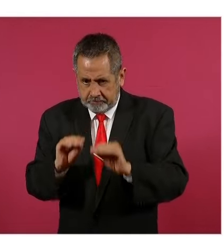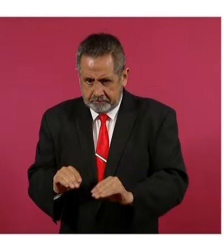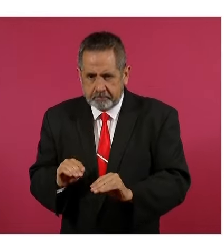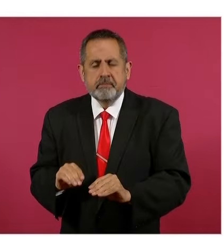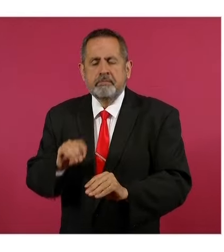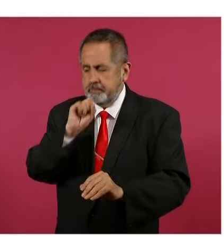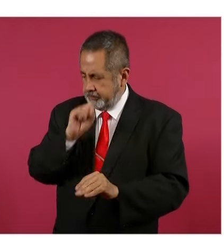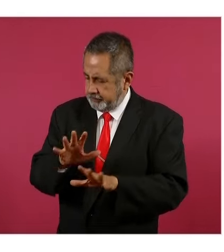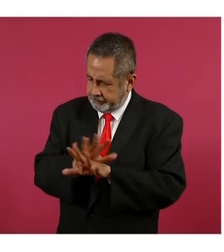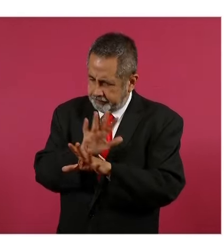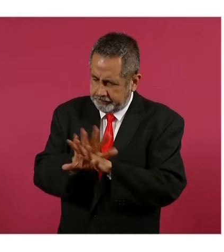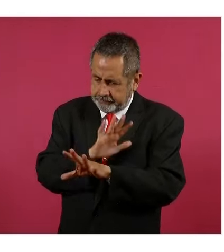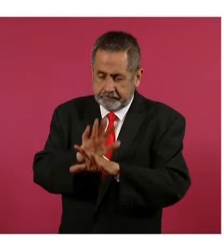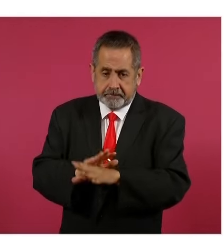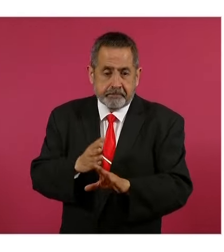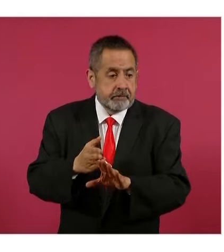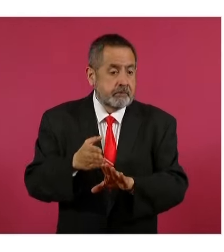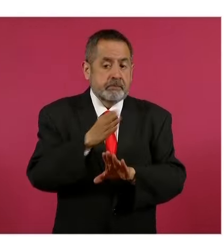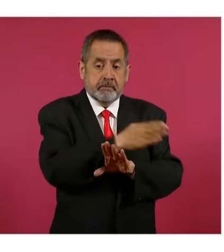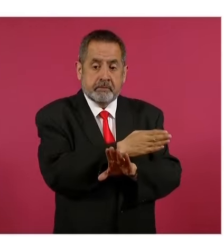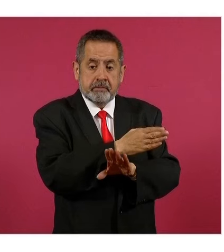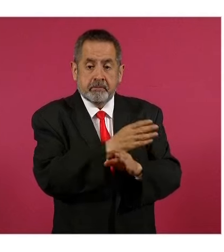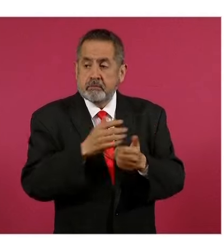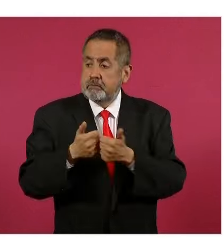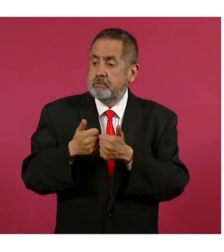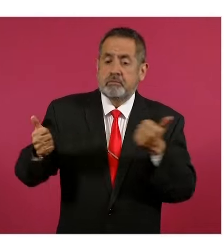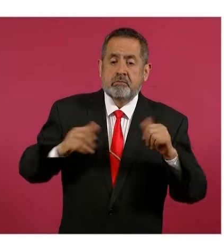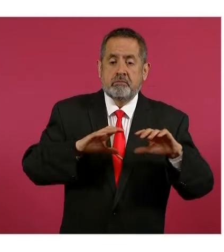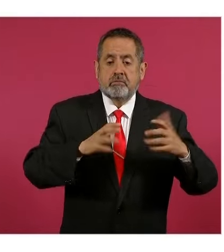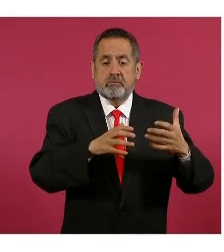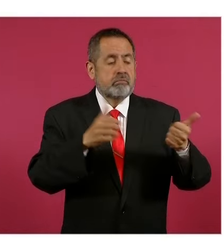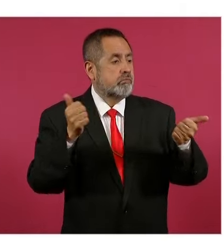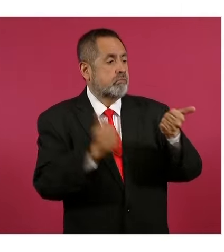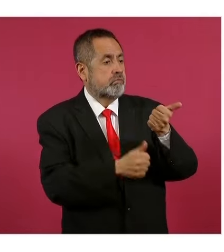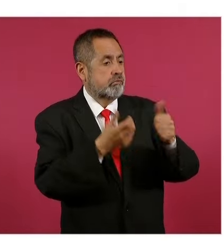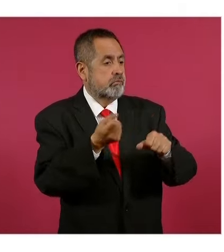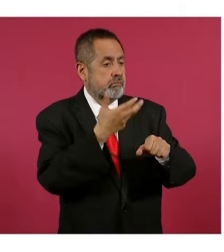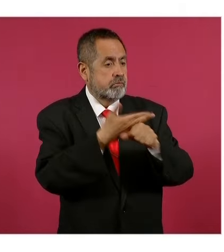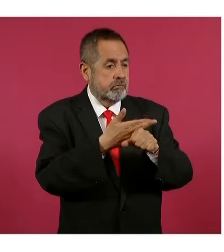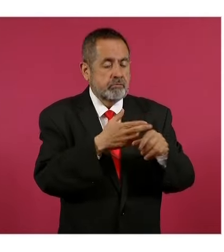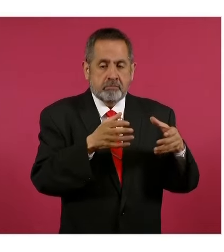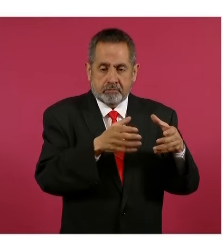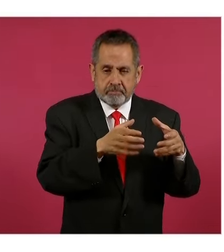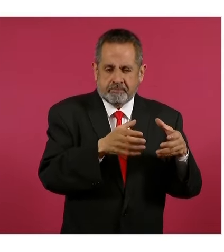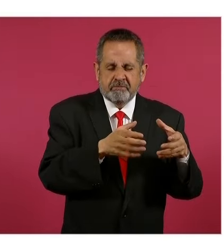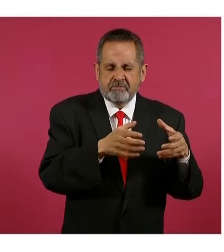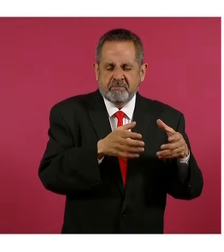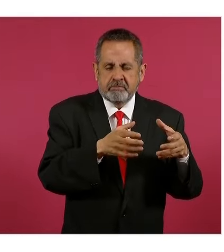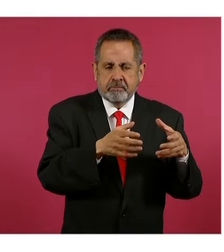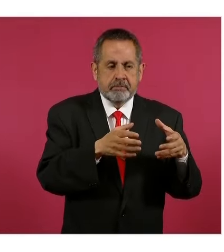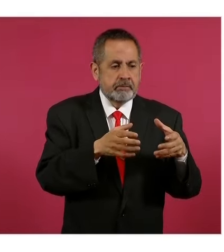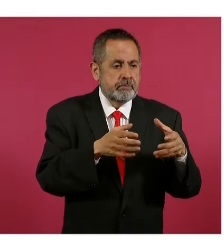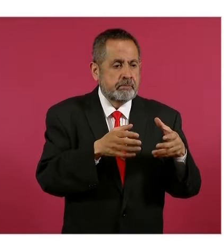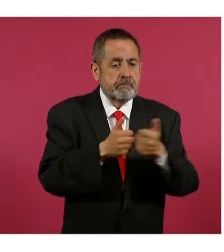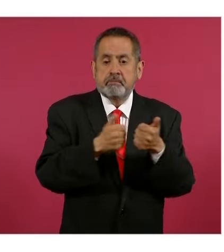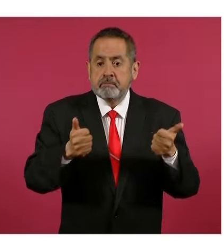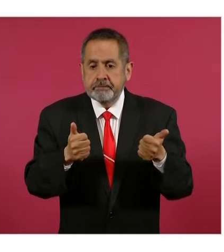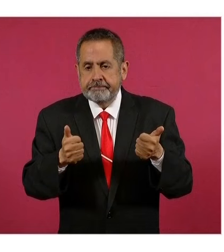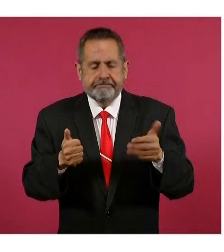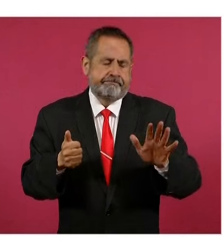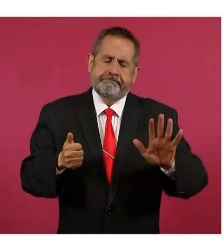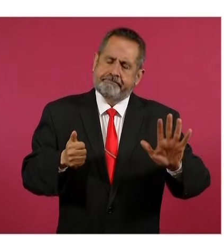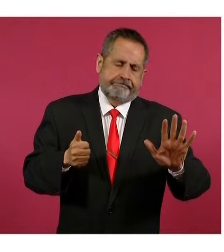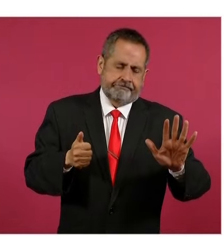organismos que antes dependían de secretarías de Estado y que llevaban a cabo estas funciones y que después